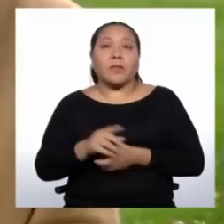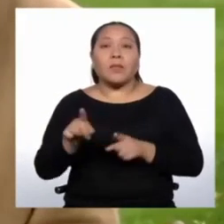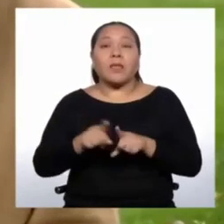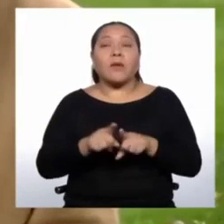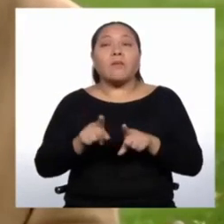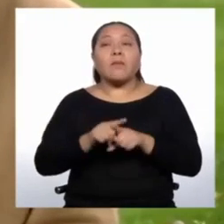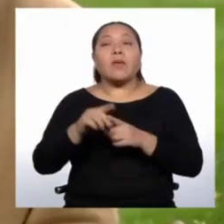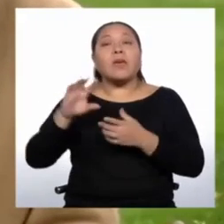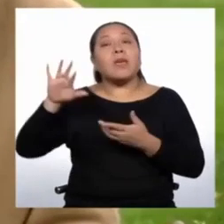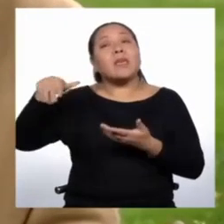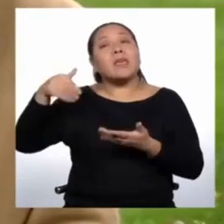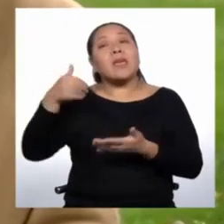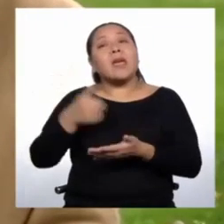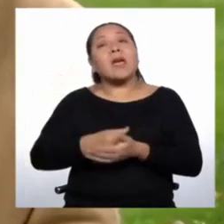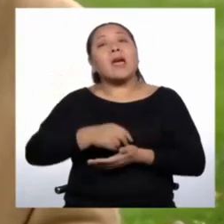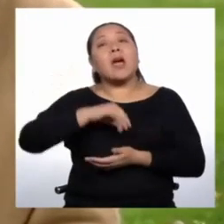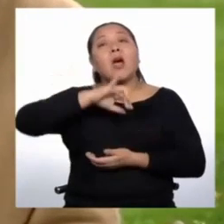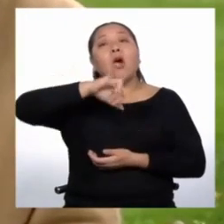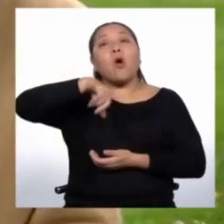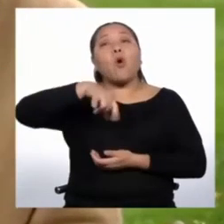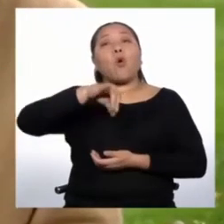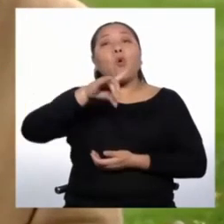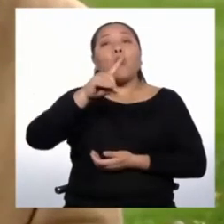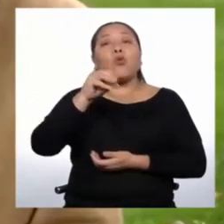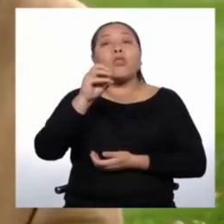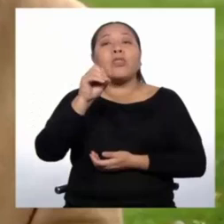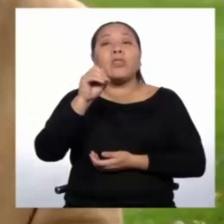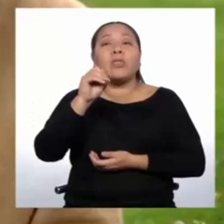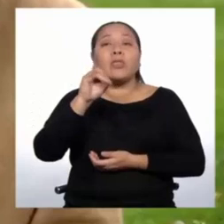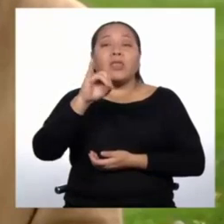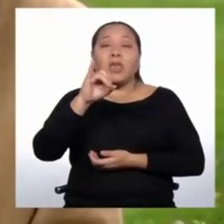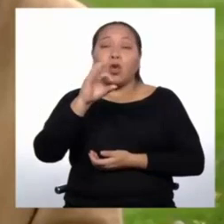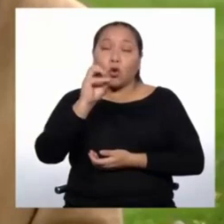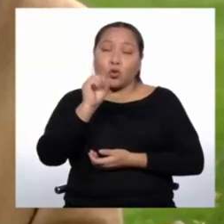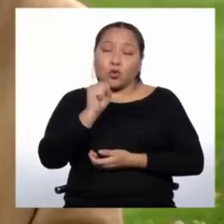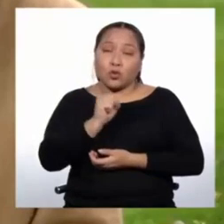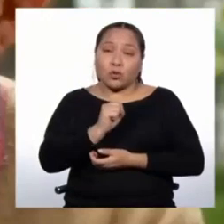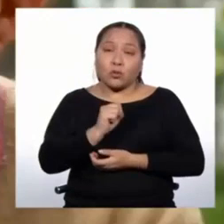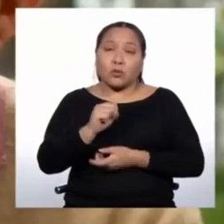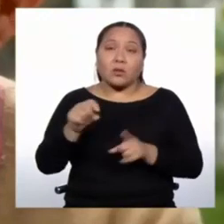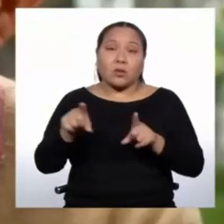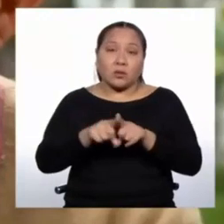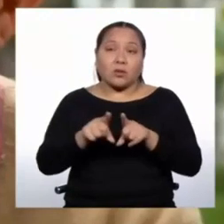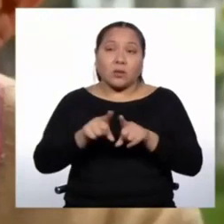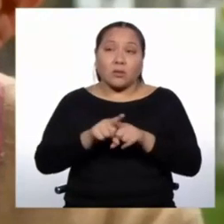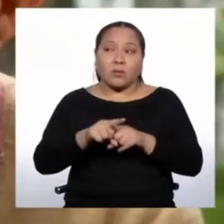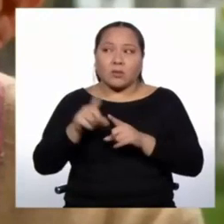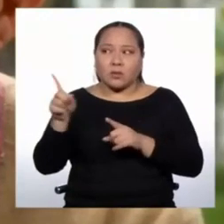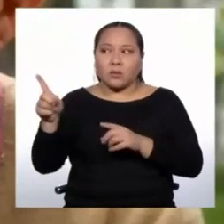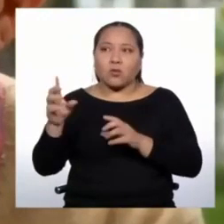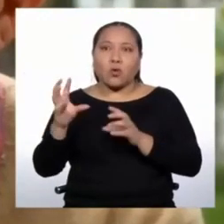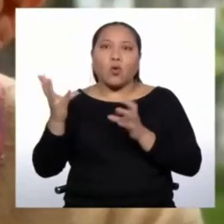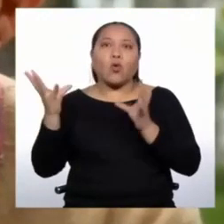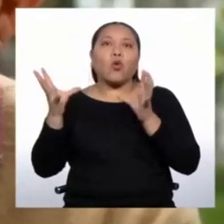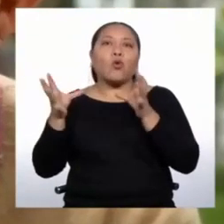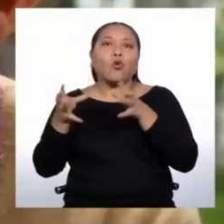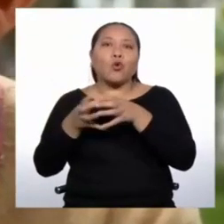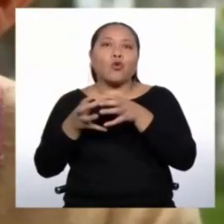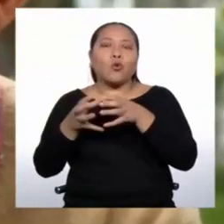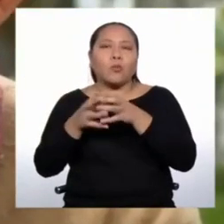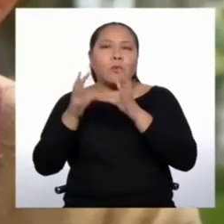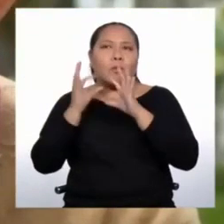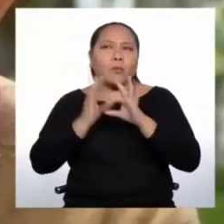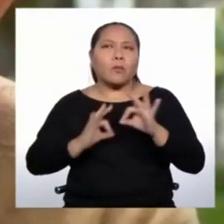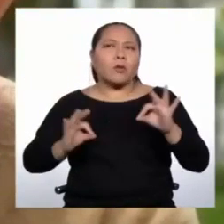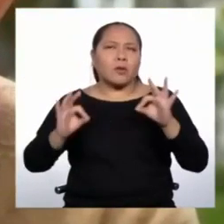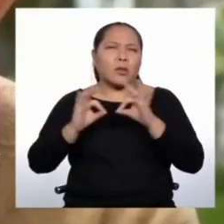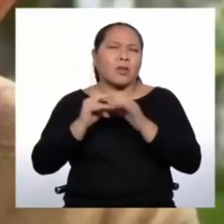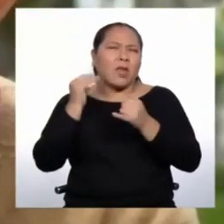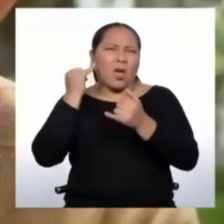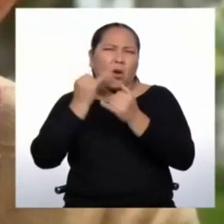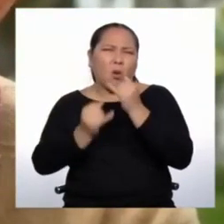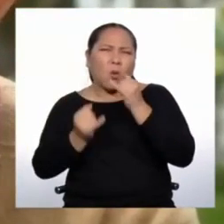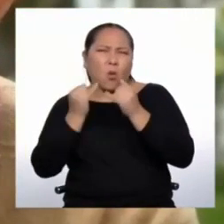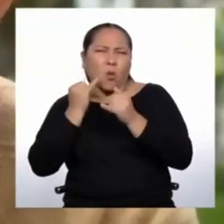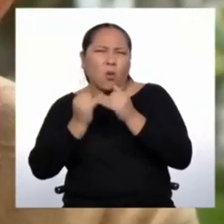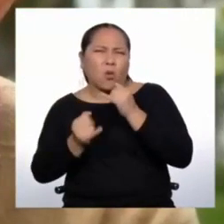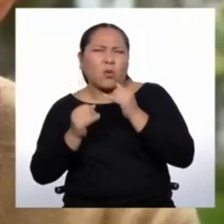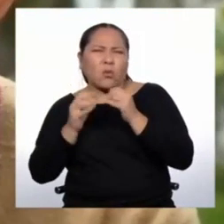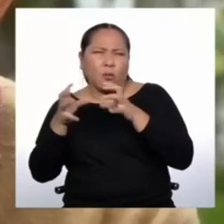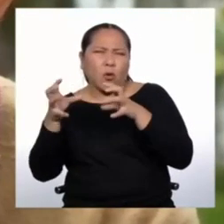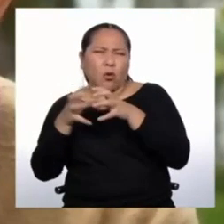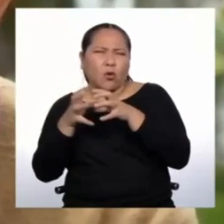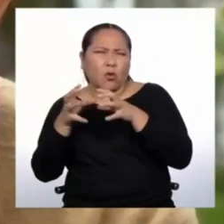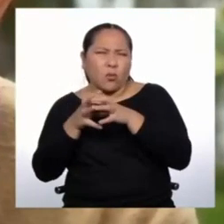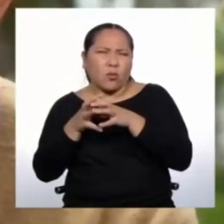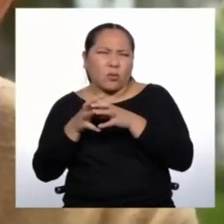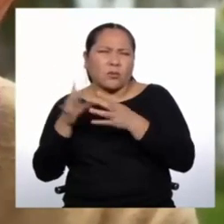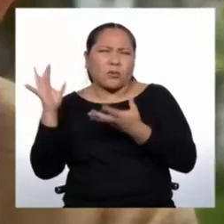por esos años. Así que esa es otra corriente importante. Y yo diría quizás de las últimas corrientes importantes que